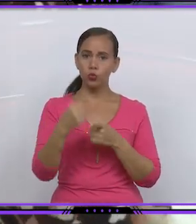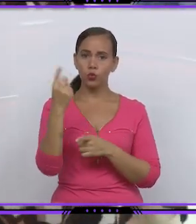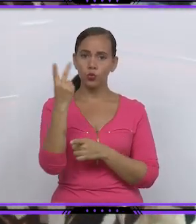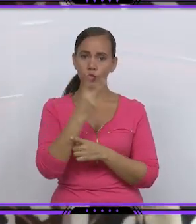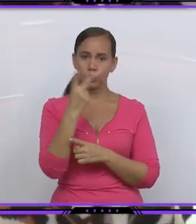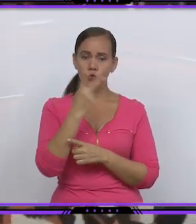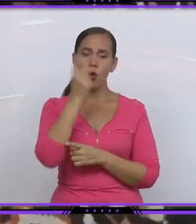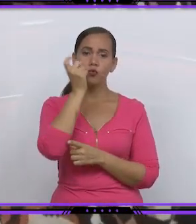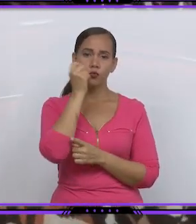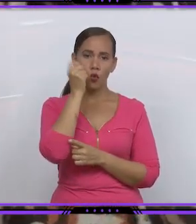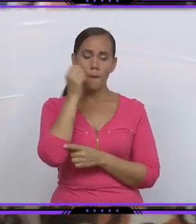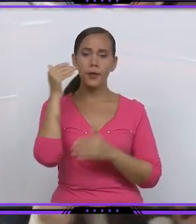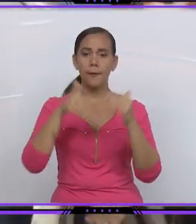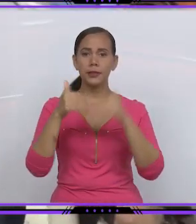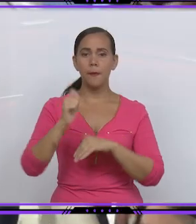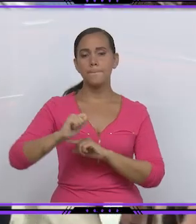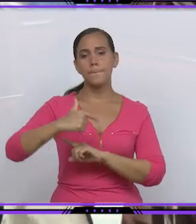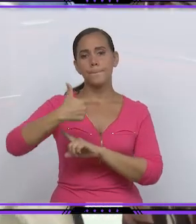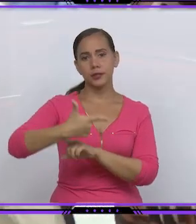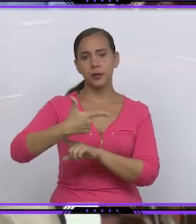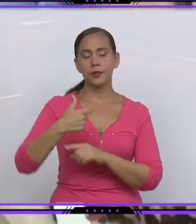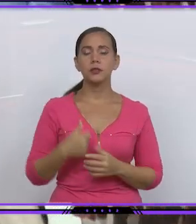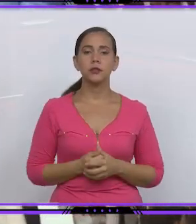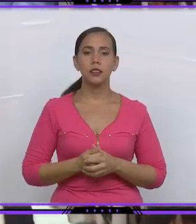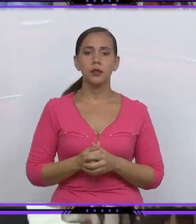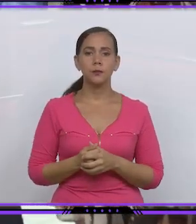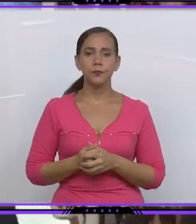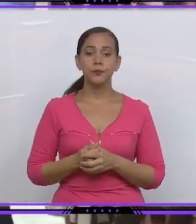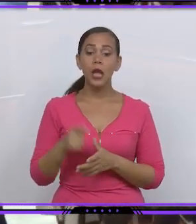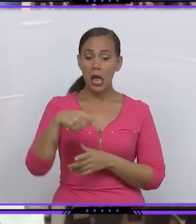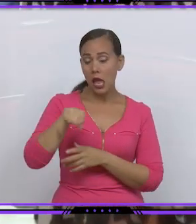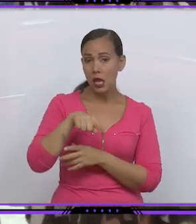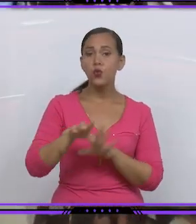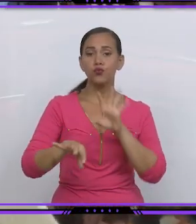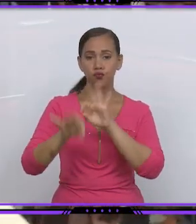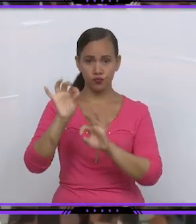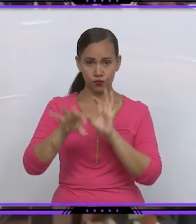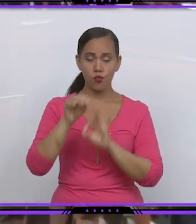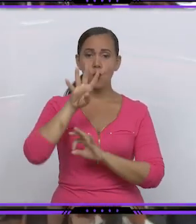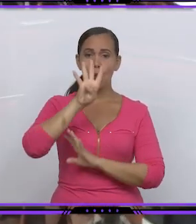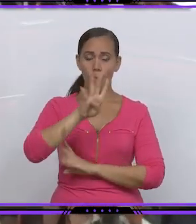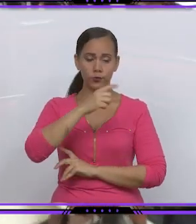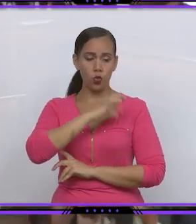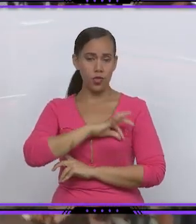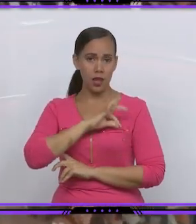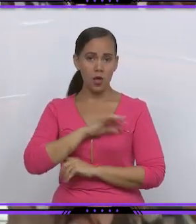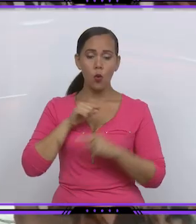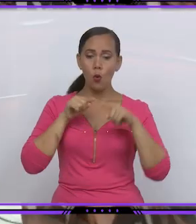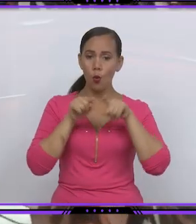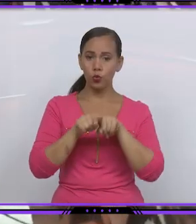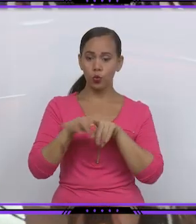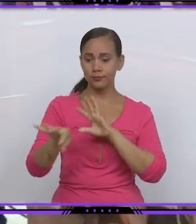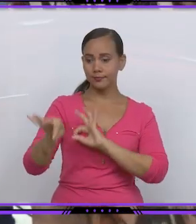González y Boris Alfonso como vicepresidentes. Ellos también seleccionaron a los cuatro delegados quienes